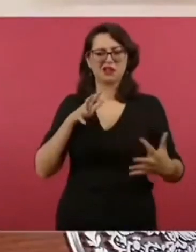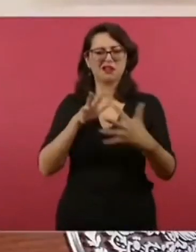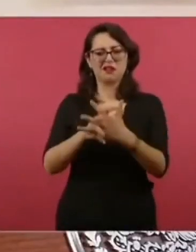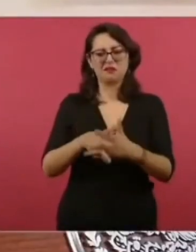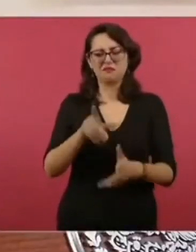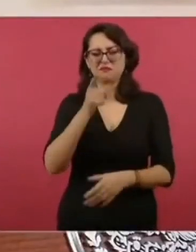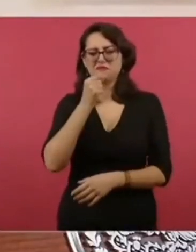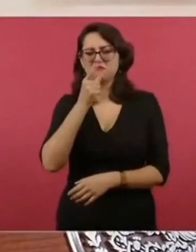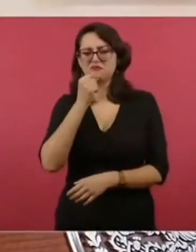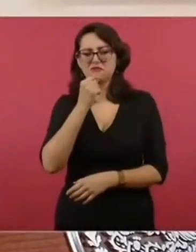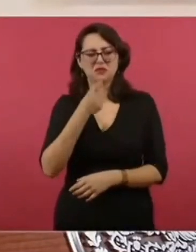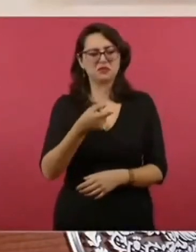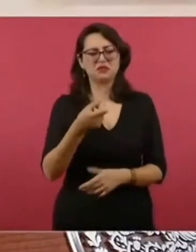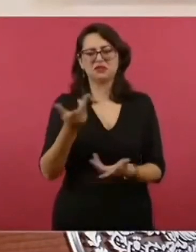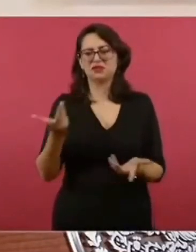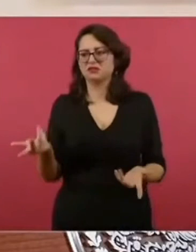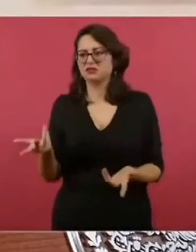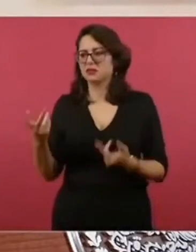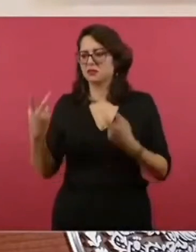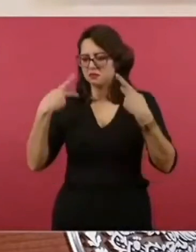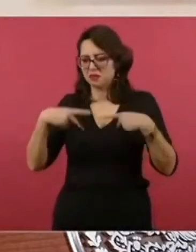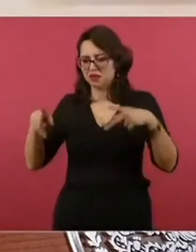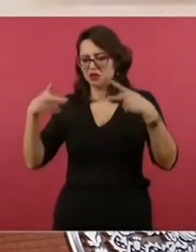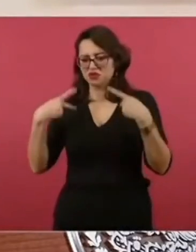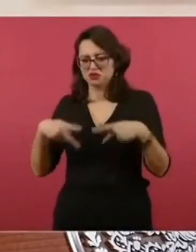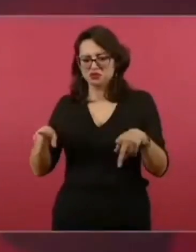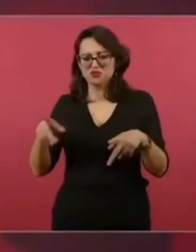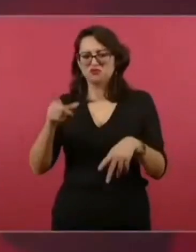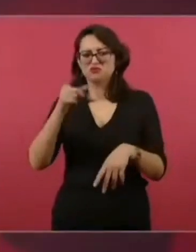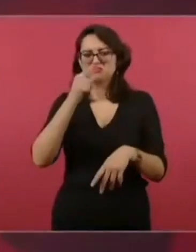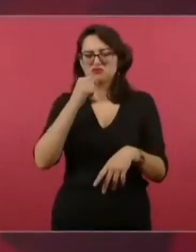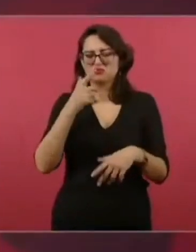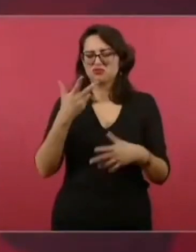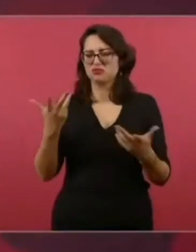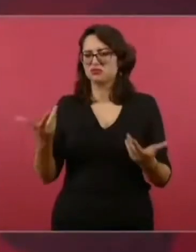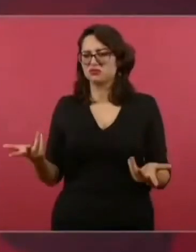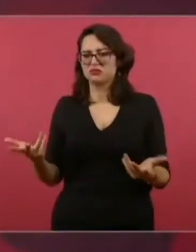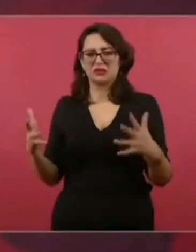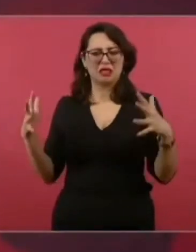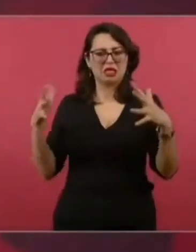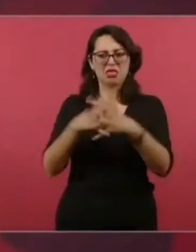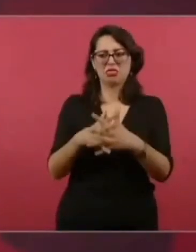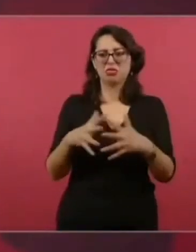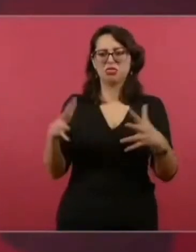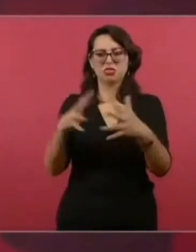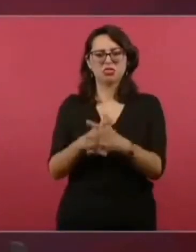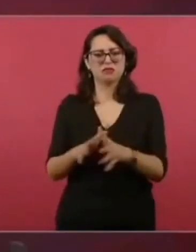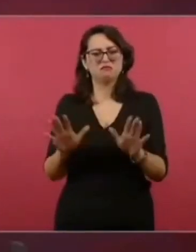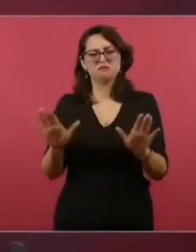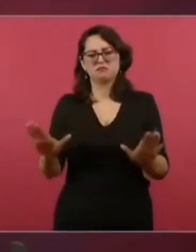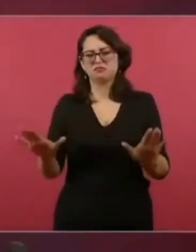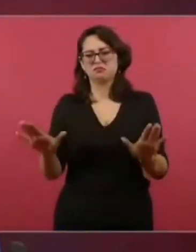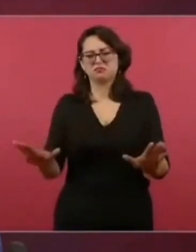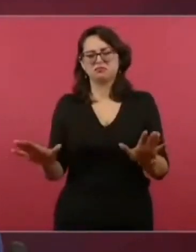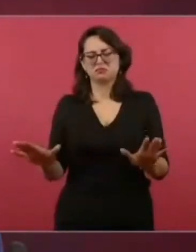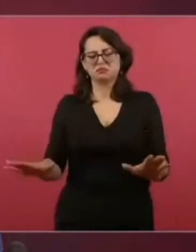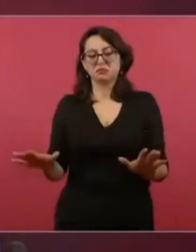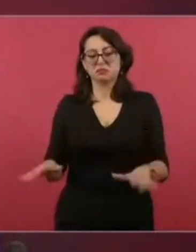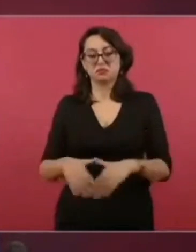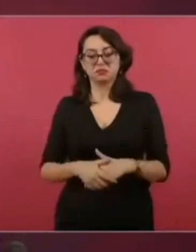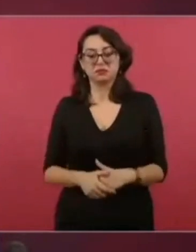dirigentes de estos grupos, que se queden callados,